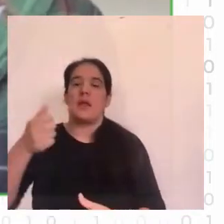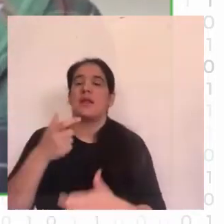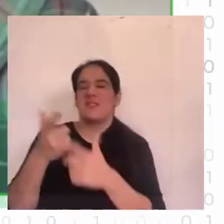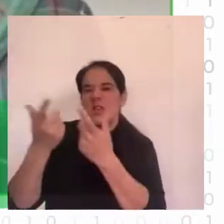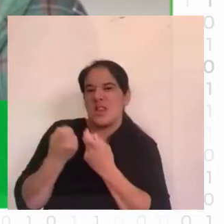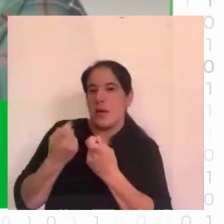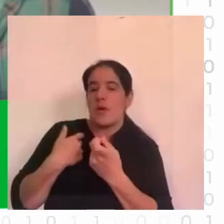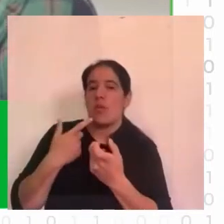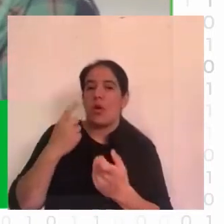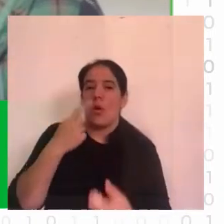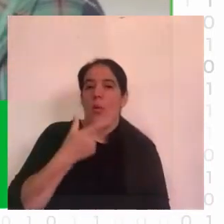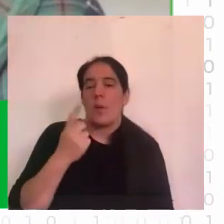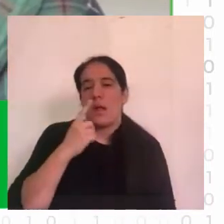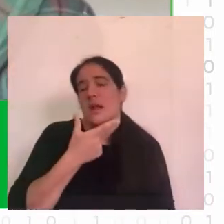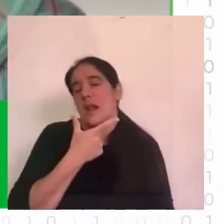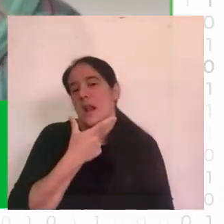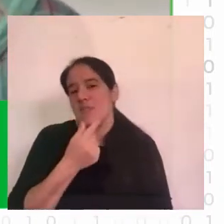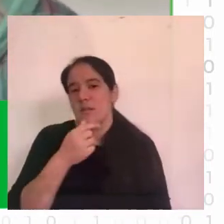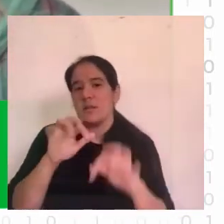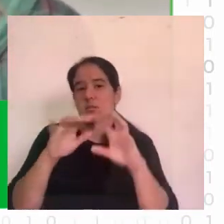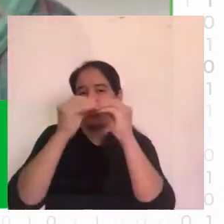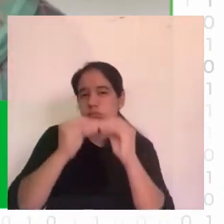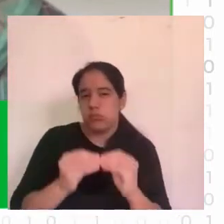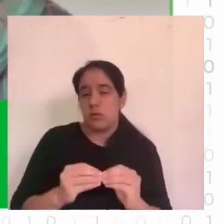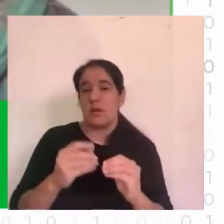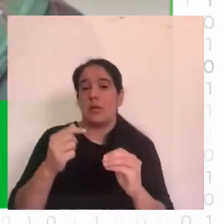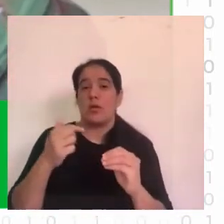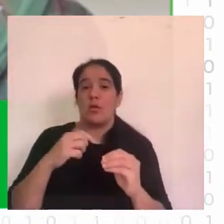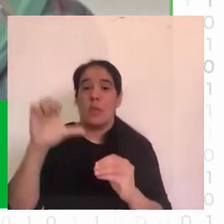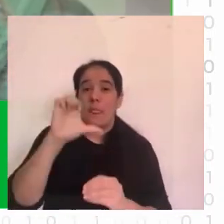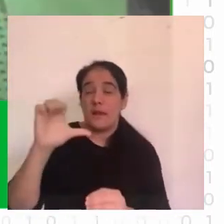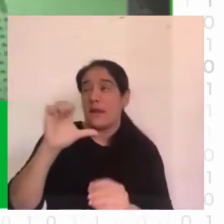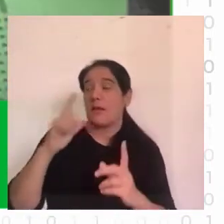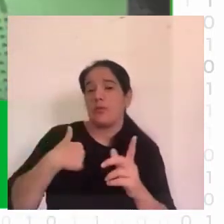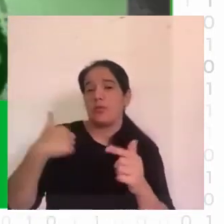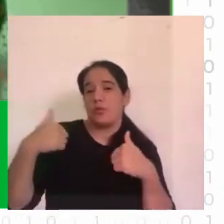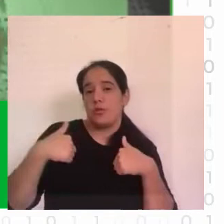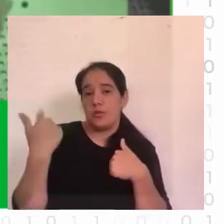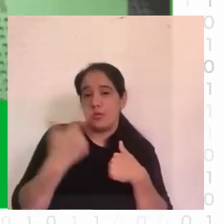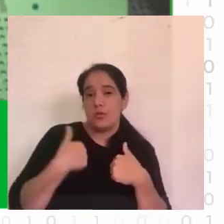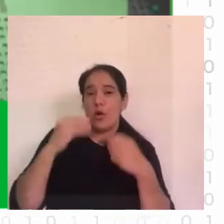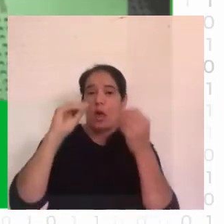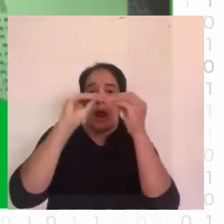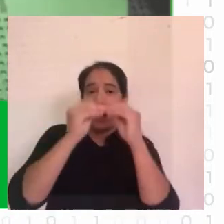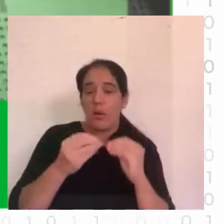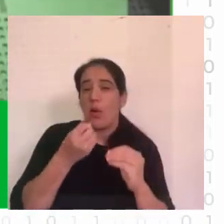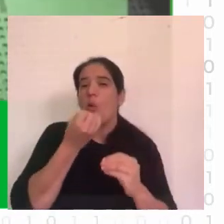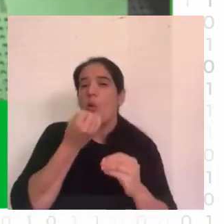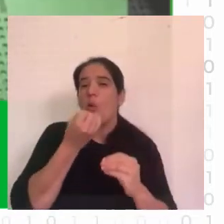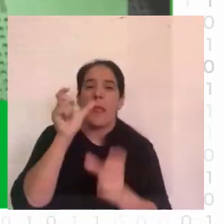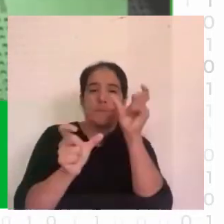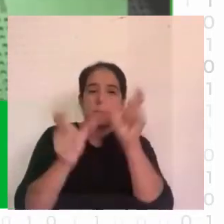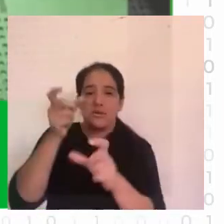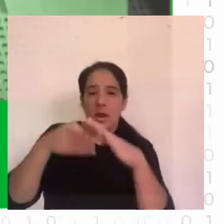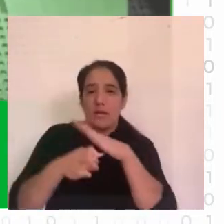cálculo de métricas como la tasa de conversión para ello nos dimos a la tarea de calcular cuántas personas entraban y salían de las